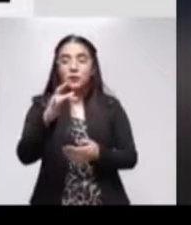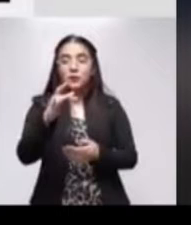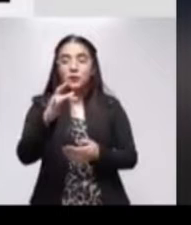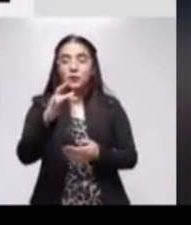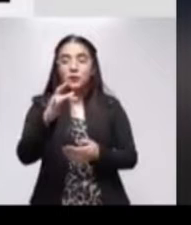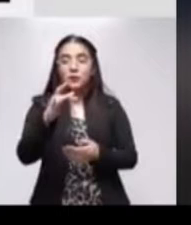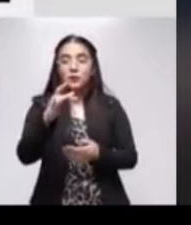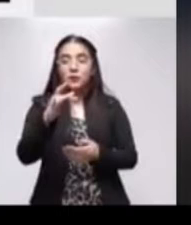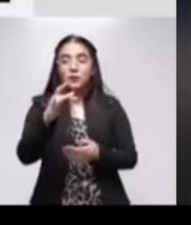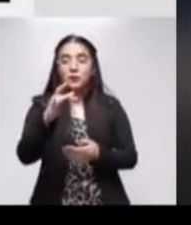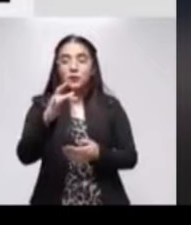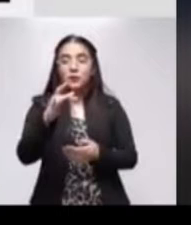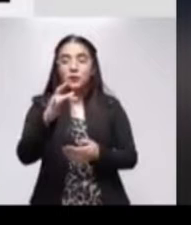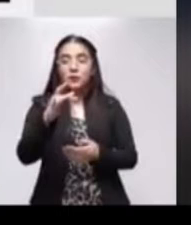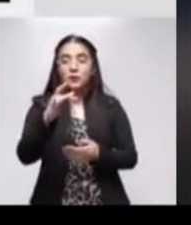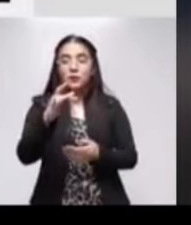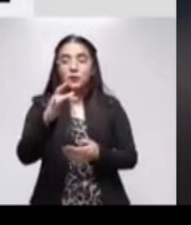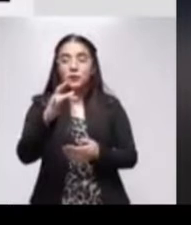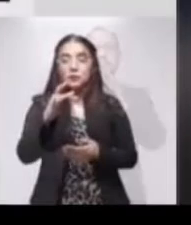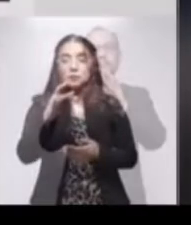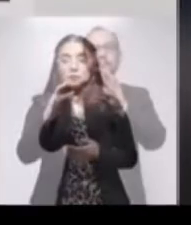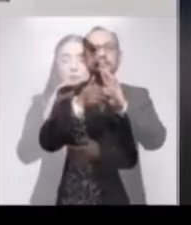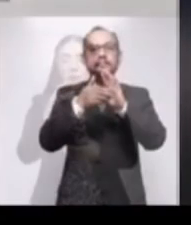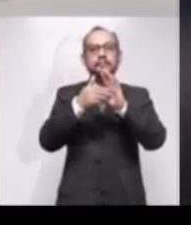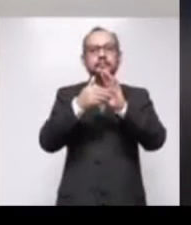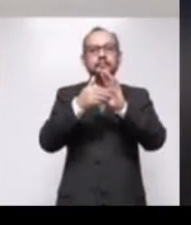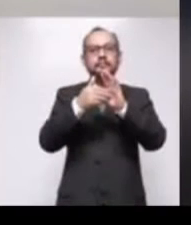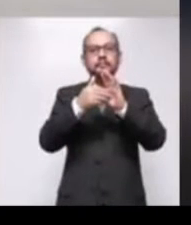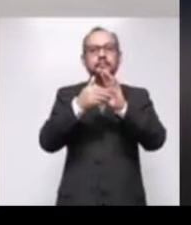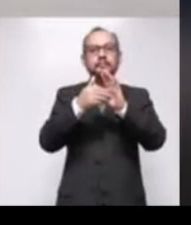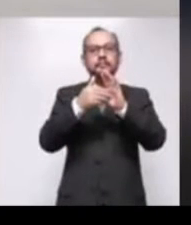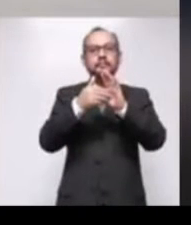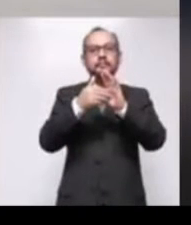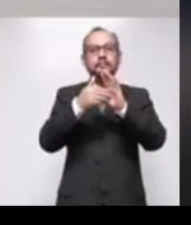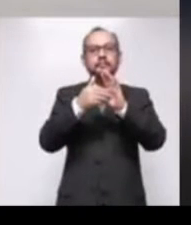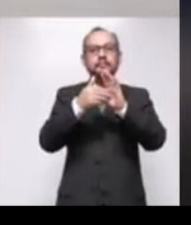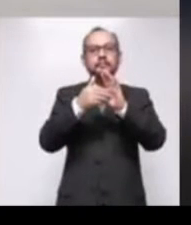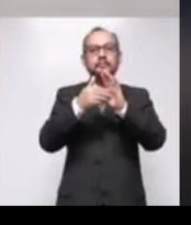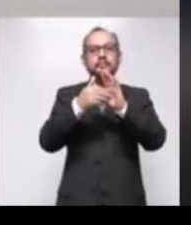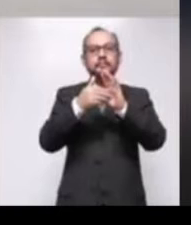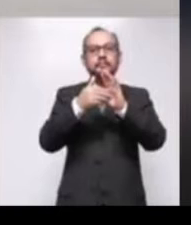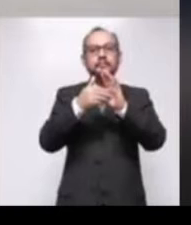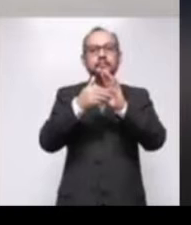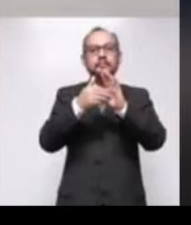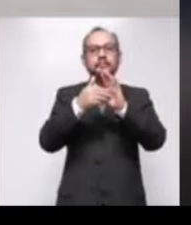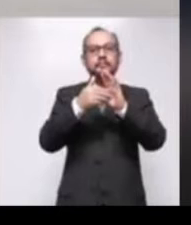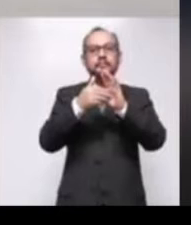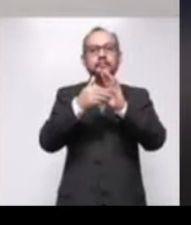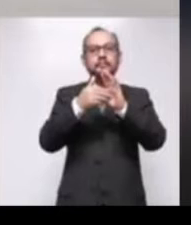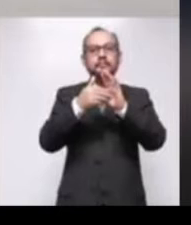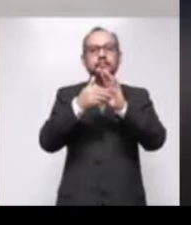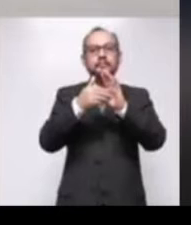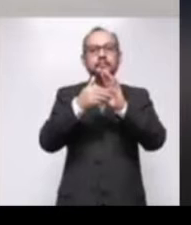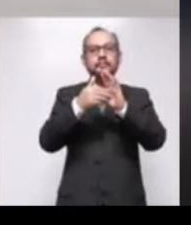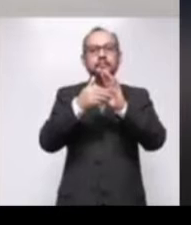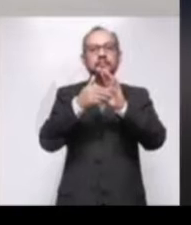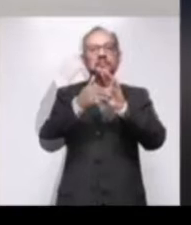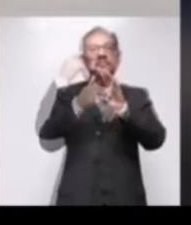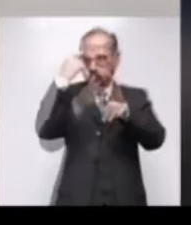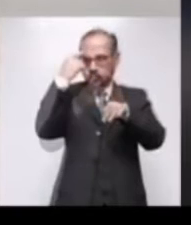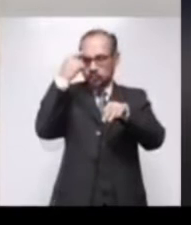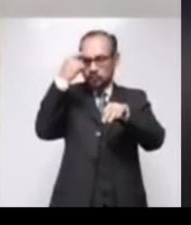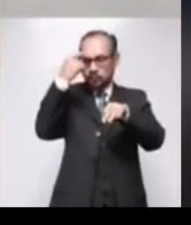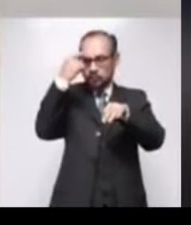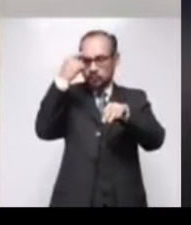a las y los maestros porque idearon una nueva forma pedagógica en la enseñanza a distancia y en la atención a